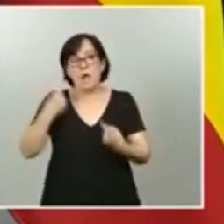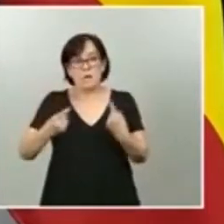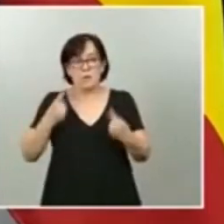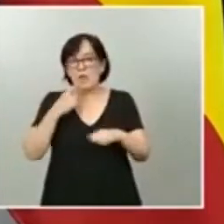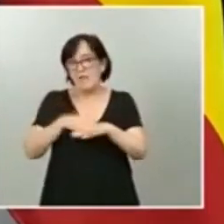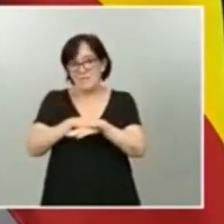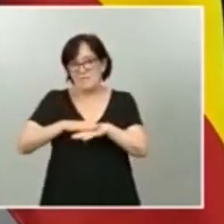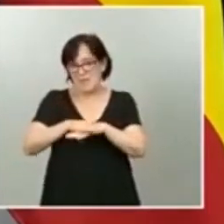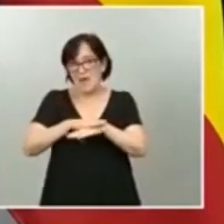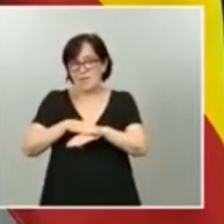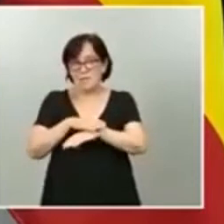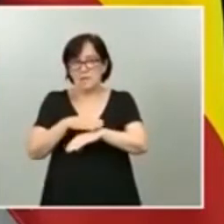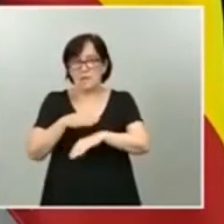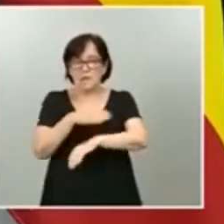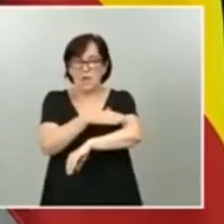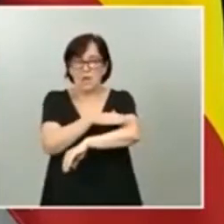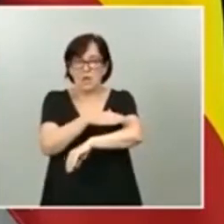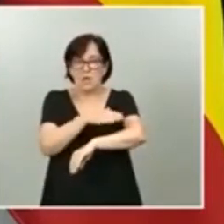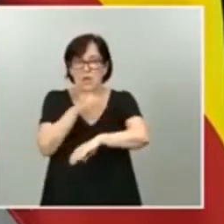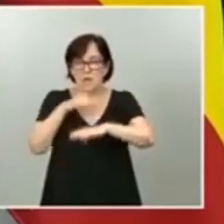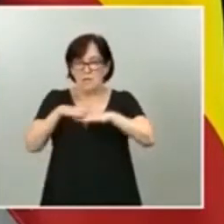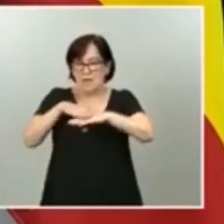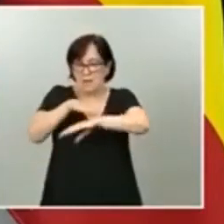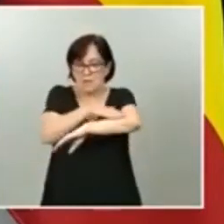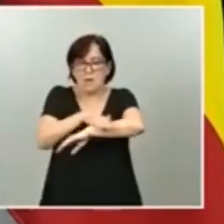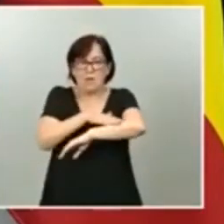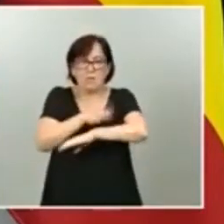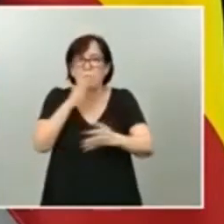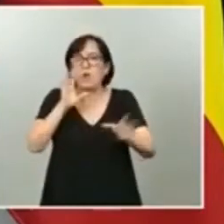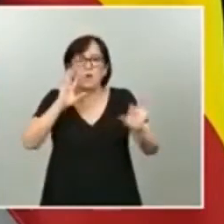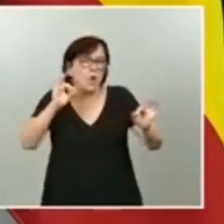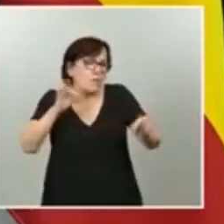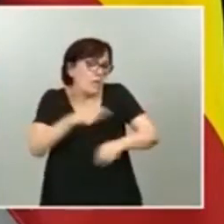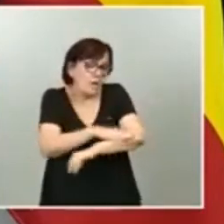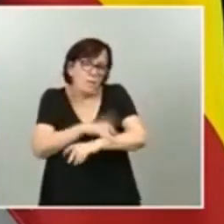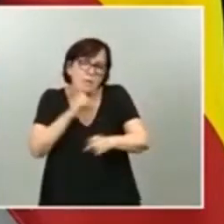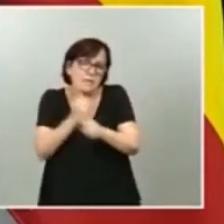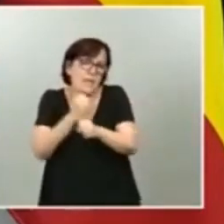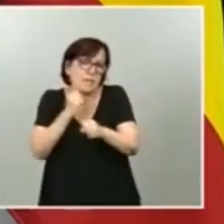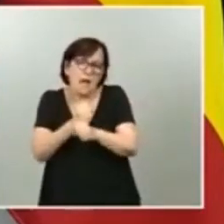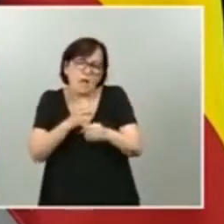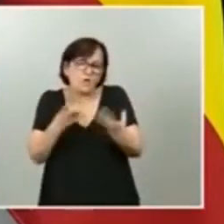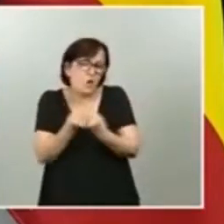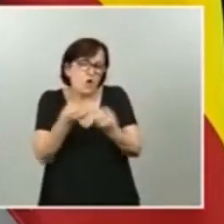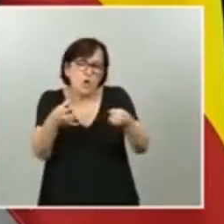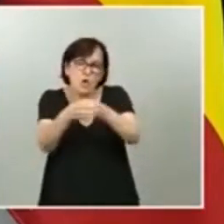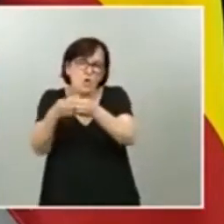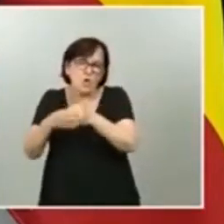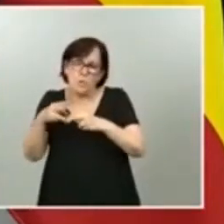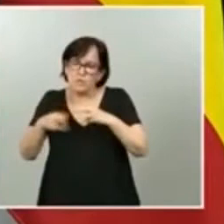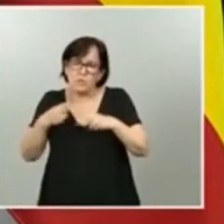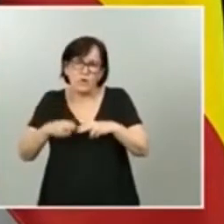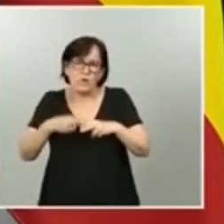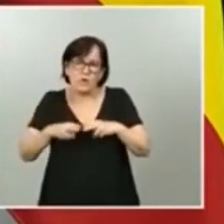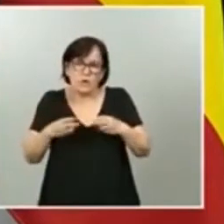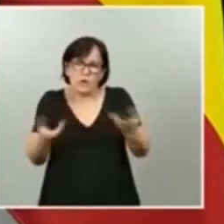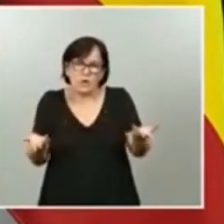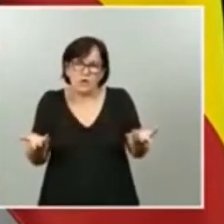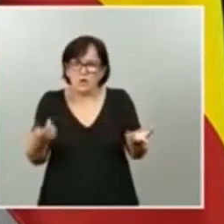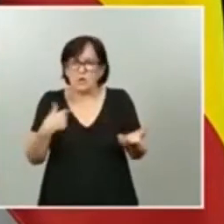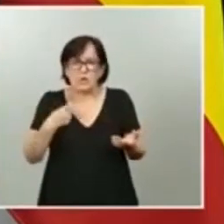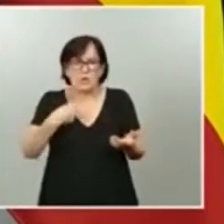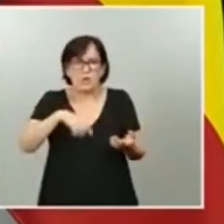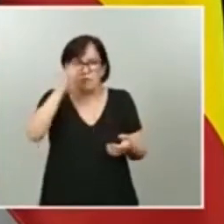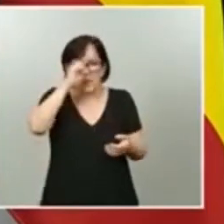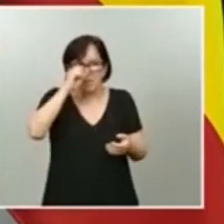Gobierno de coalición. Pero, lógicamente, el Gobierno va a trabajar con todo el mundo y va a hablar con todo el mundo. Mi opinión ya la conoce,